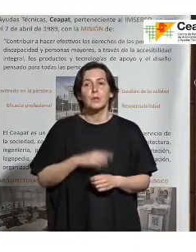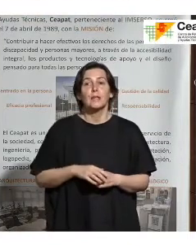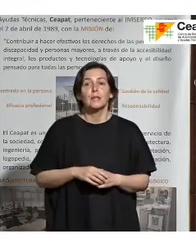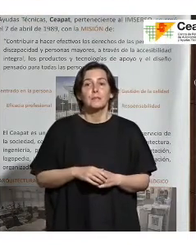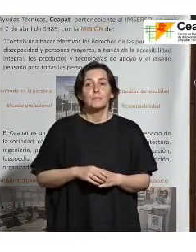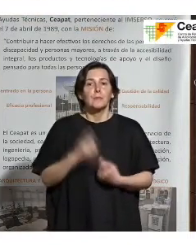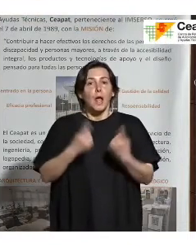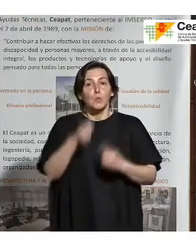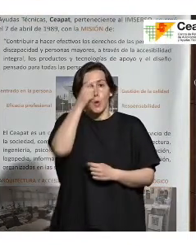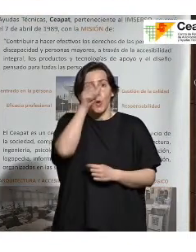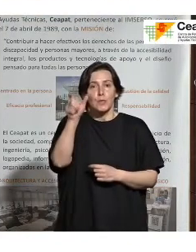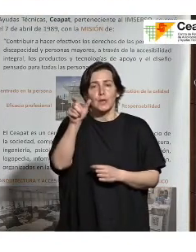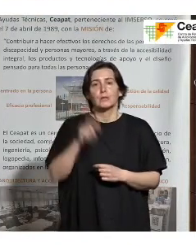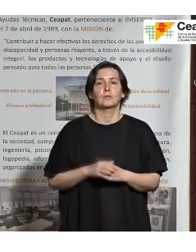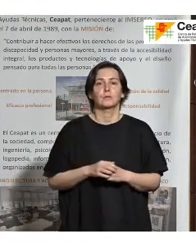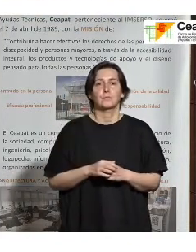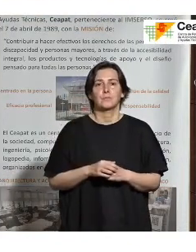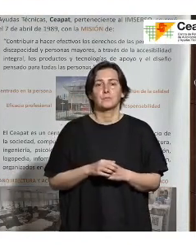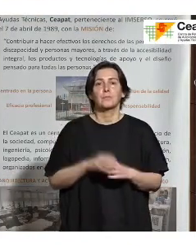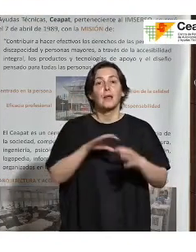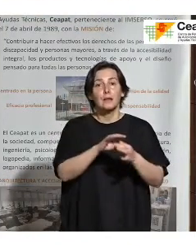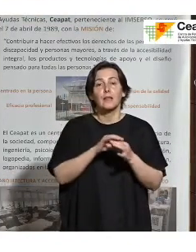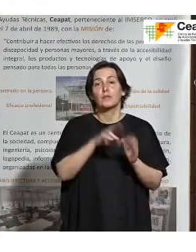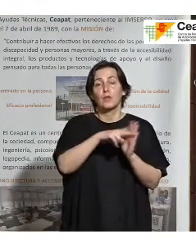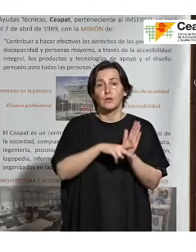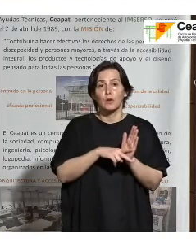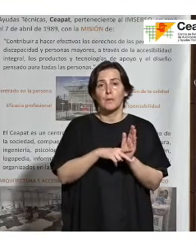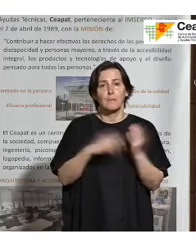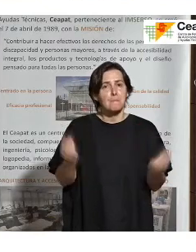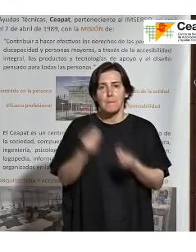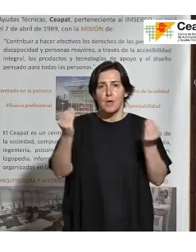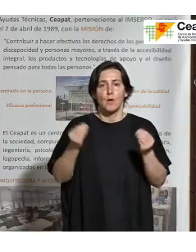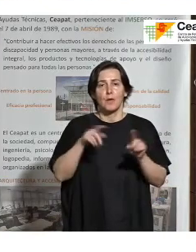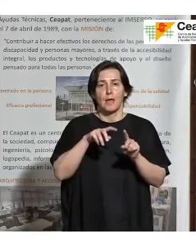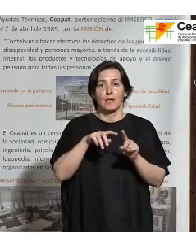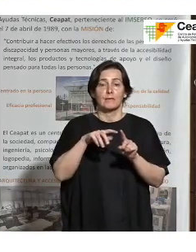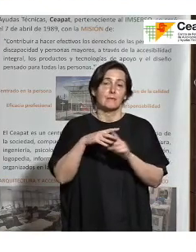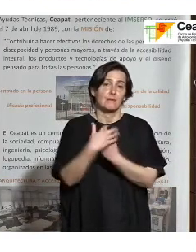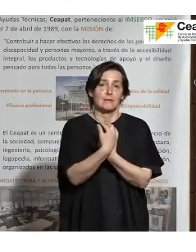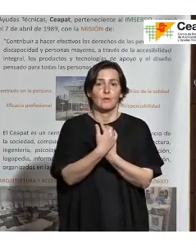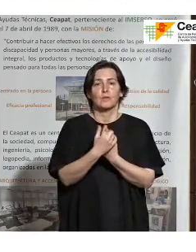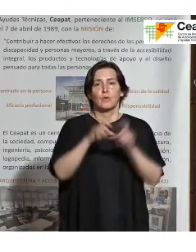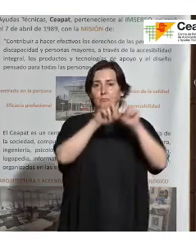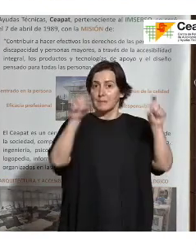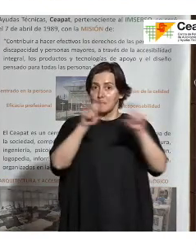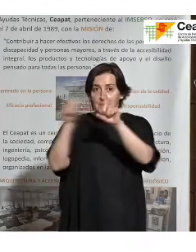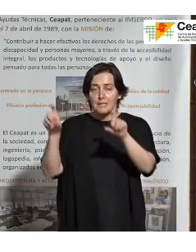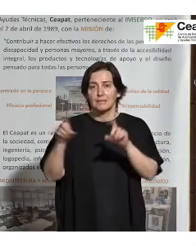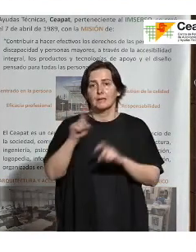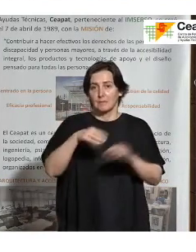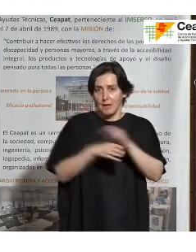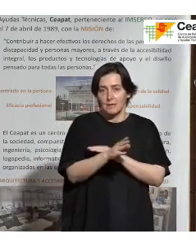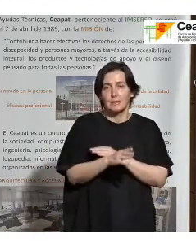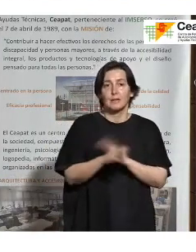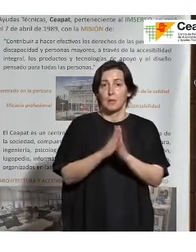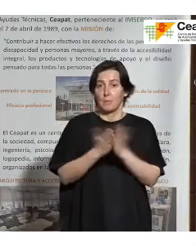algunos de estos conceptos de cómo las normas mejoran el ciclo de vida de la empresa y cómo mejoran la accesibilidad, están en un libro que se